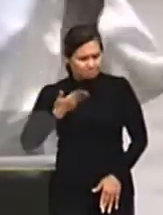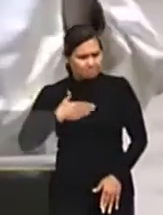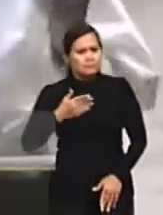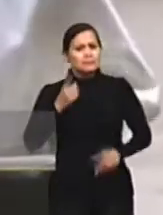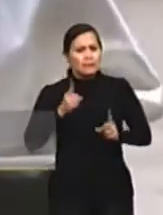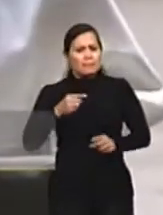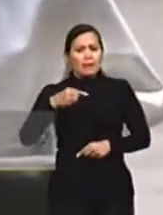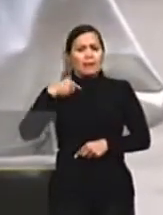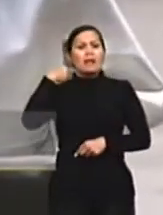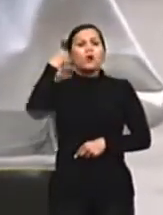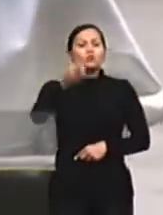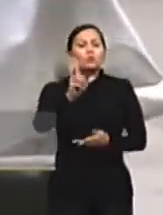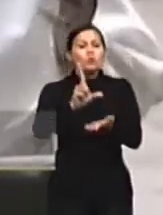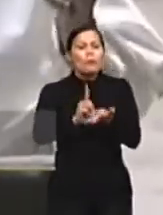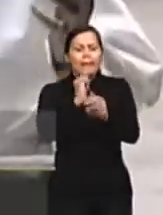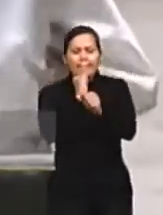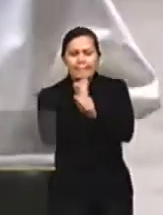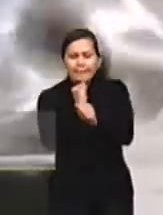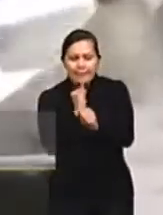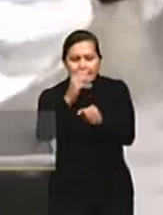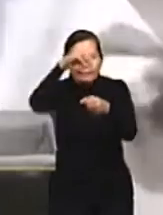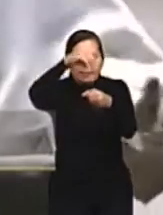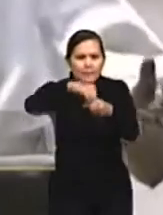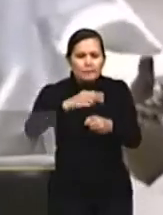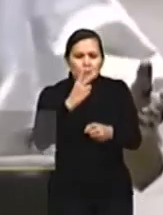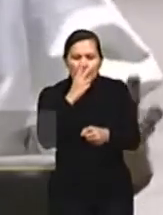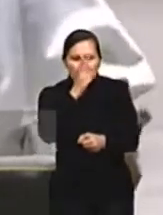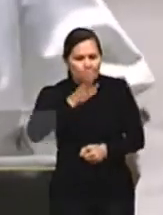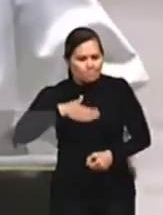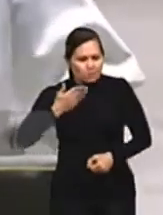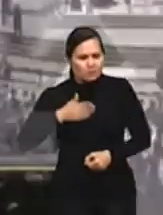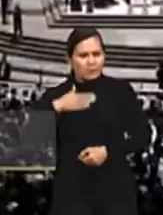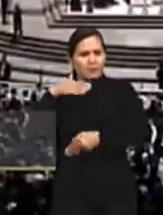lío en las diócesis. Quiero que se salga afuera.